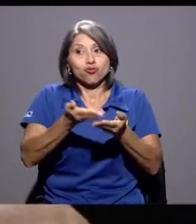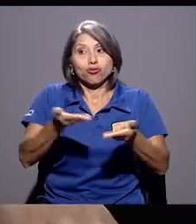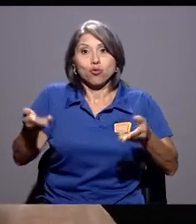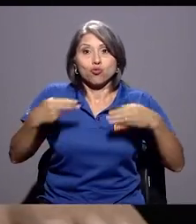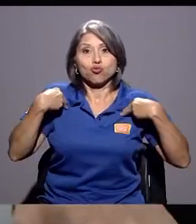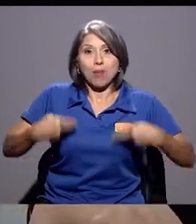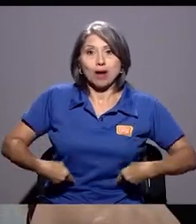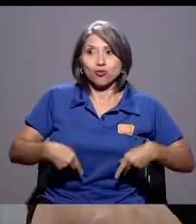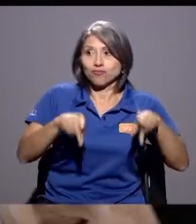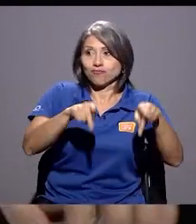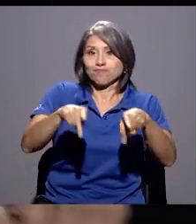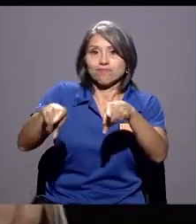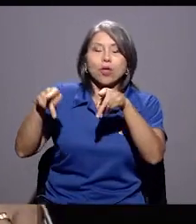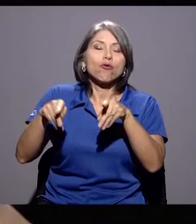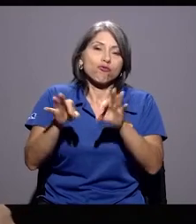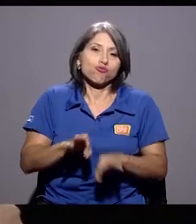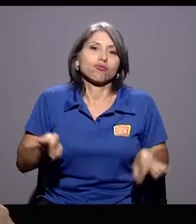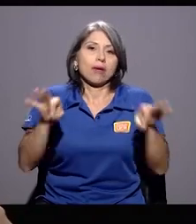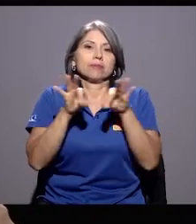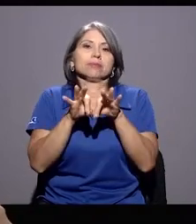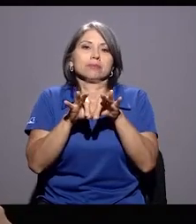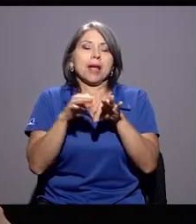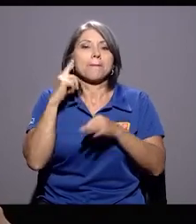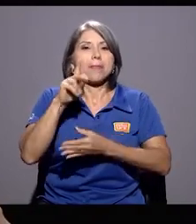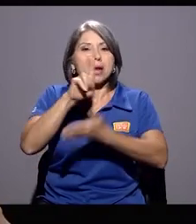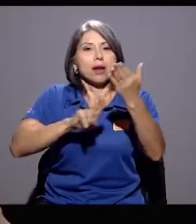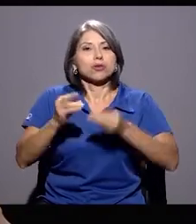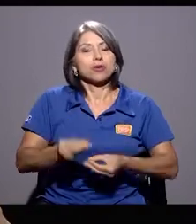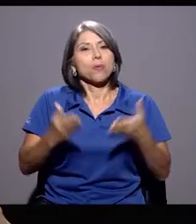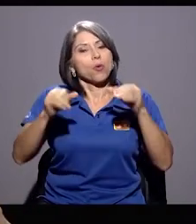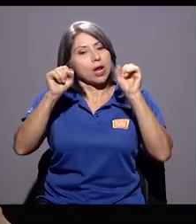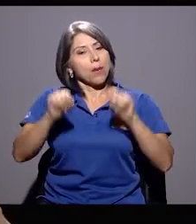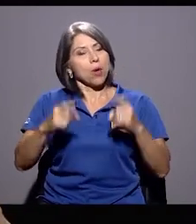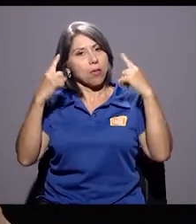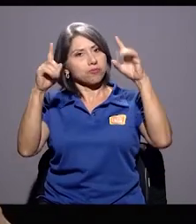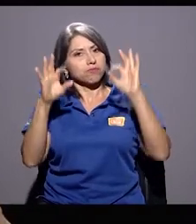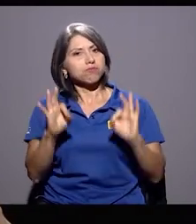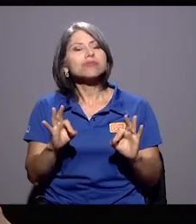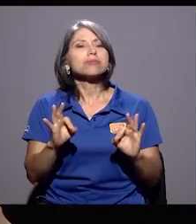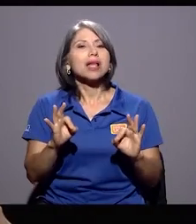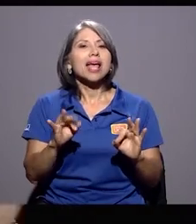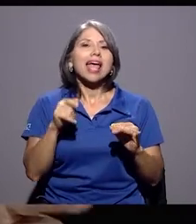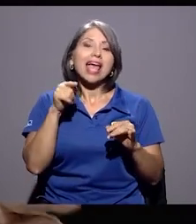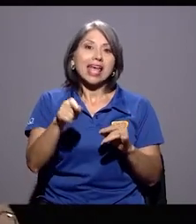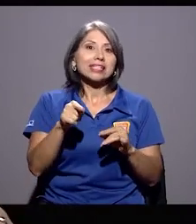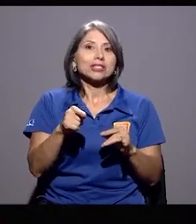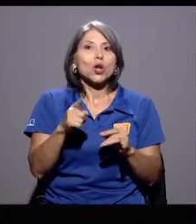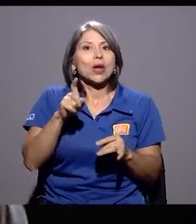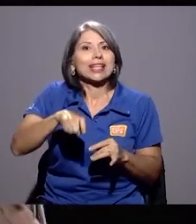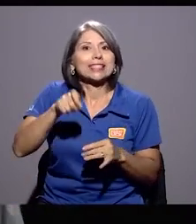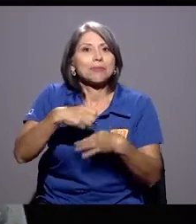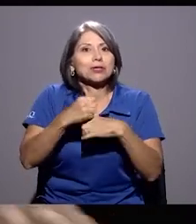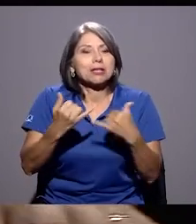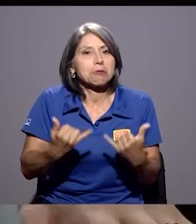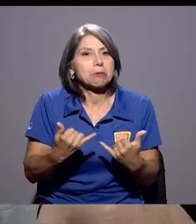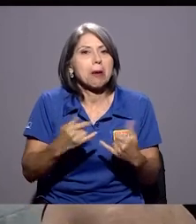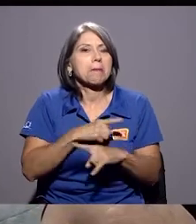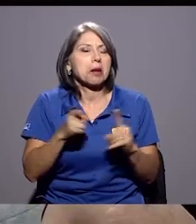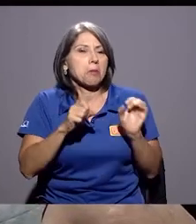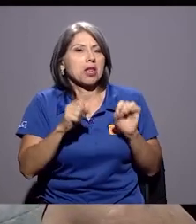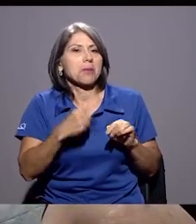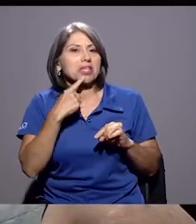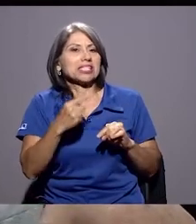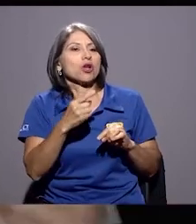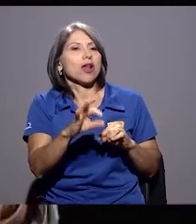es fundamental. La gestión en este caso para que la universidad pública llegue a buen puerto se convierte casi en el haz bajo la manga, pero bueno, eso